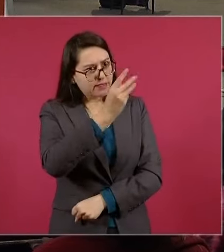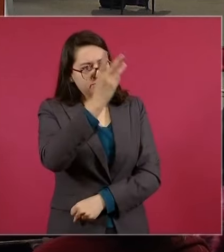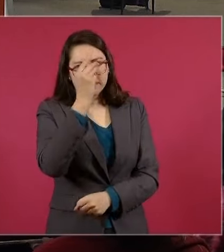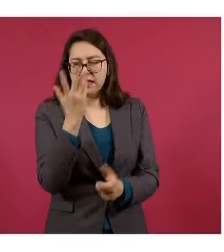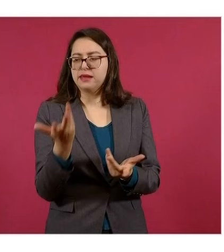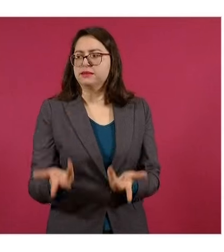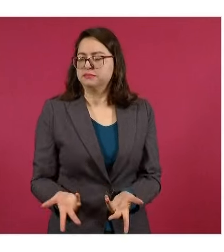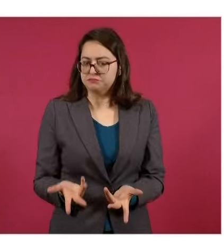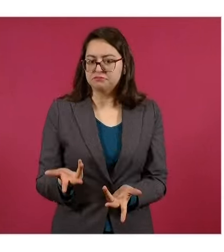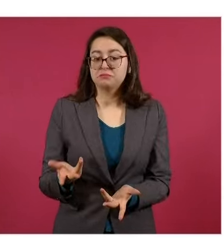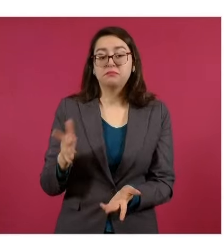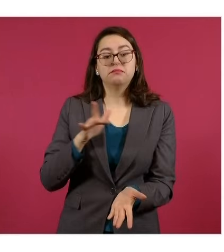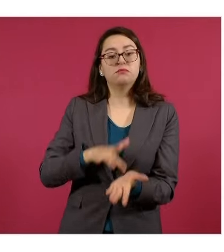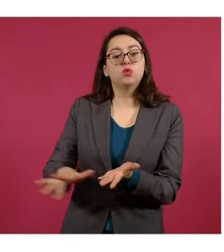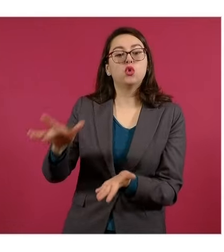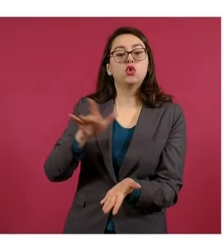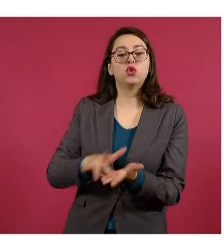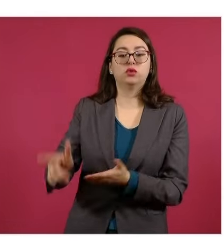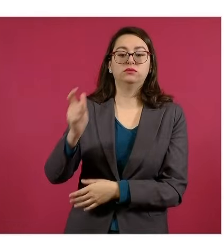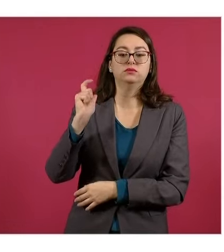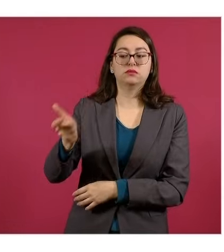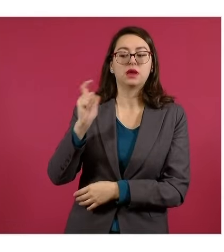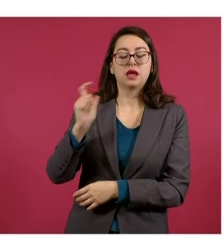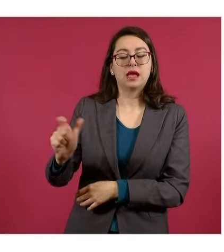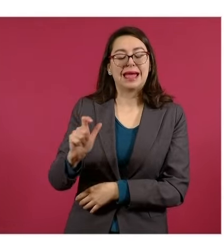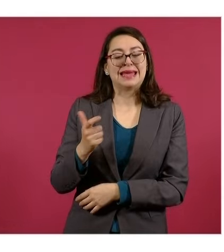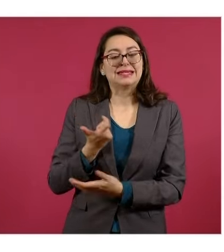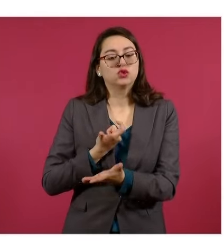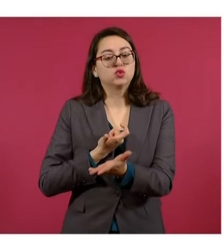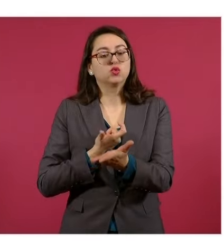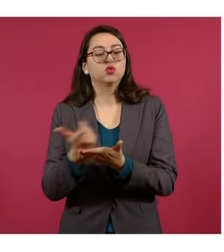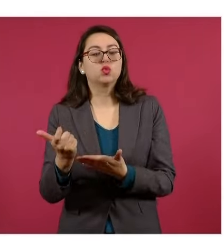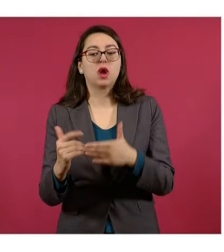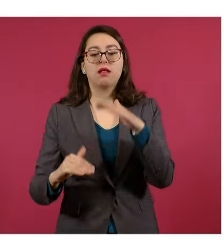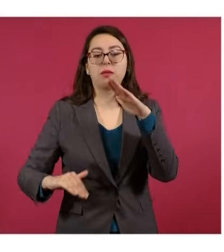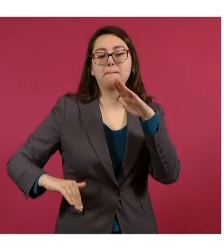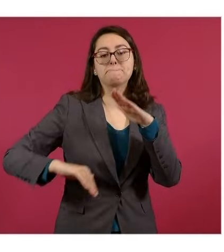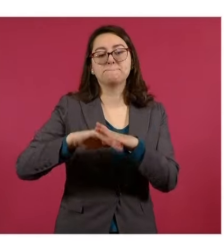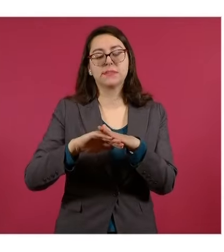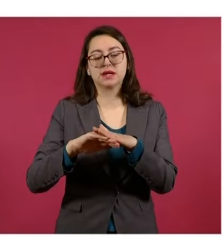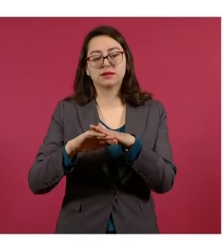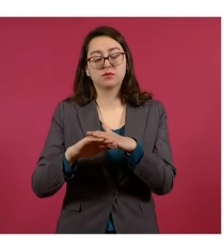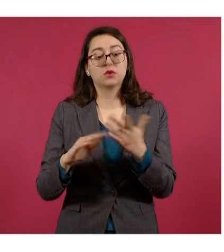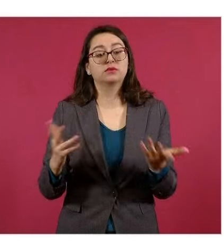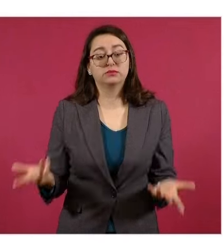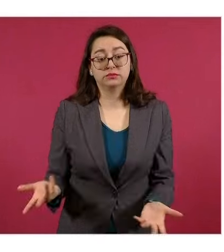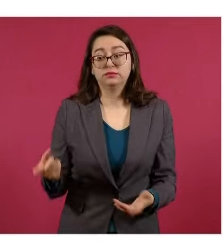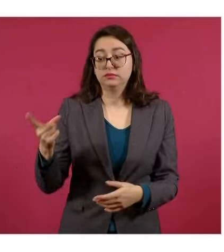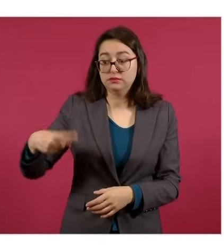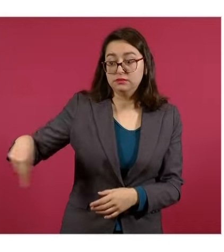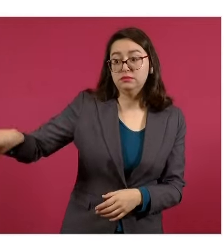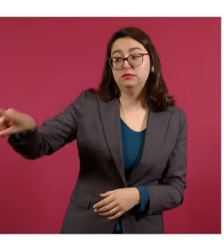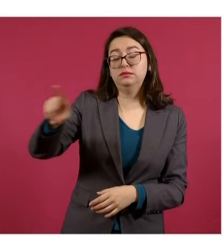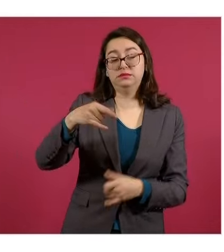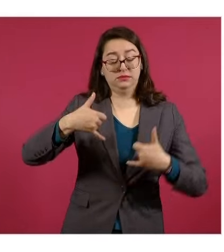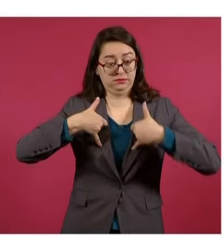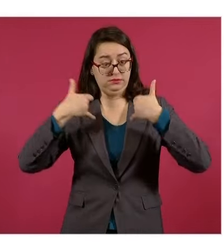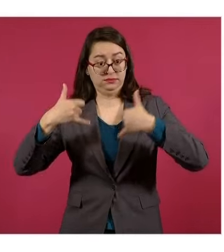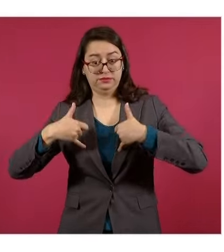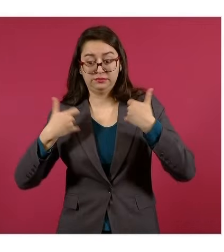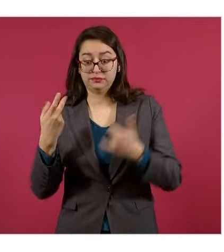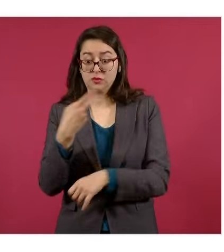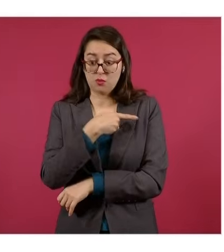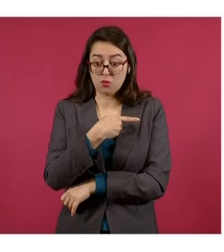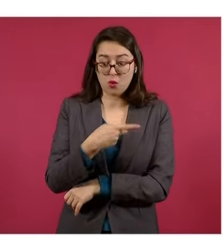apoyo económico equivalente a un salario mínimo, dando prioridad a todos aquellos que se encuentren en